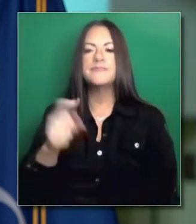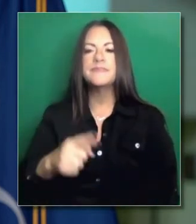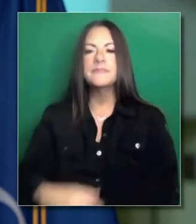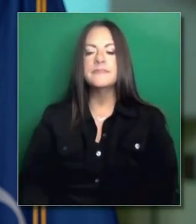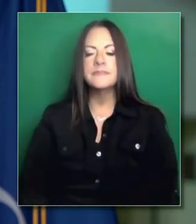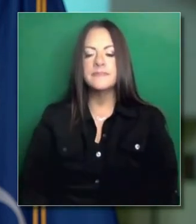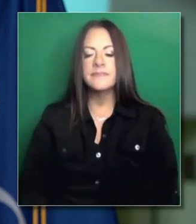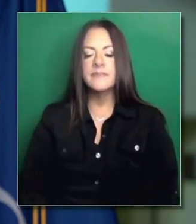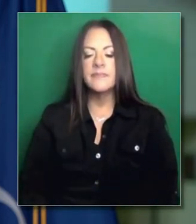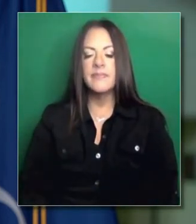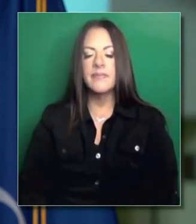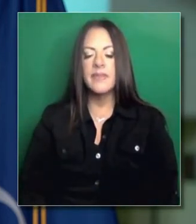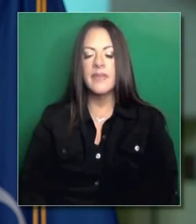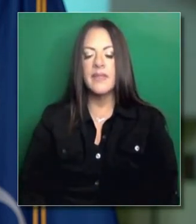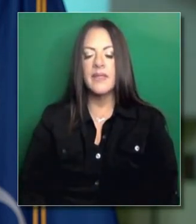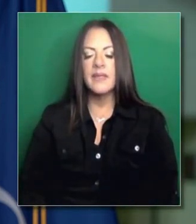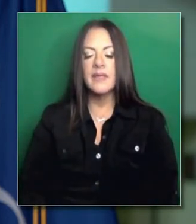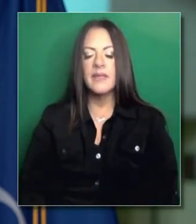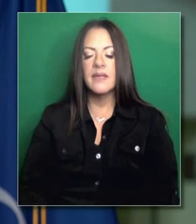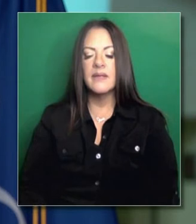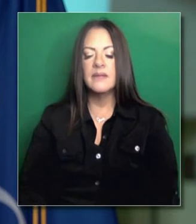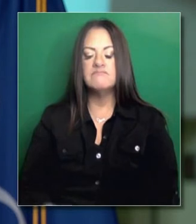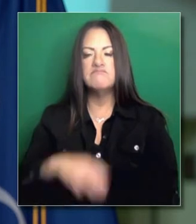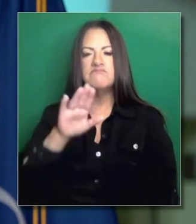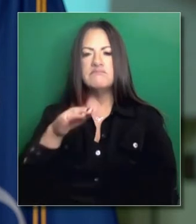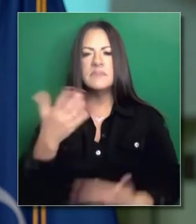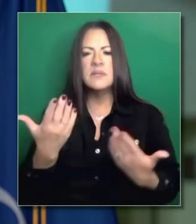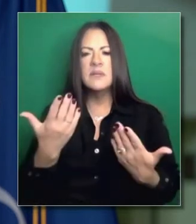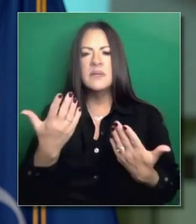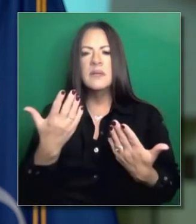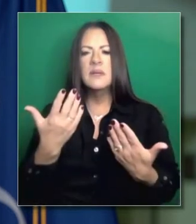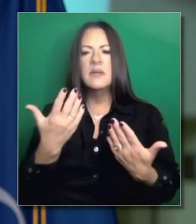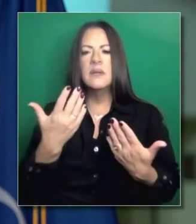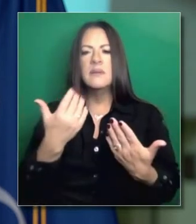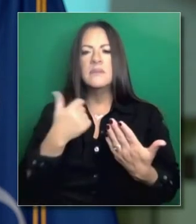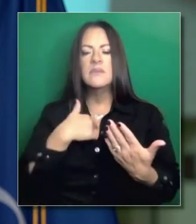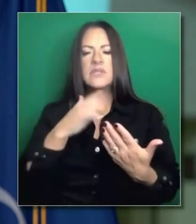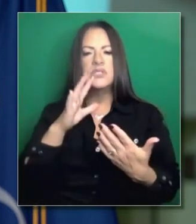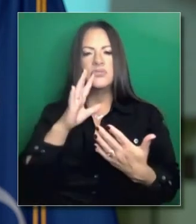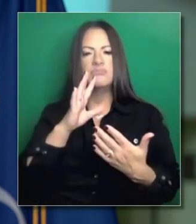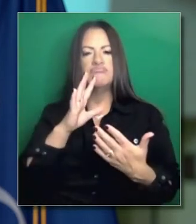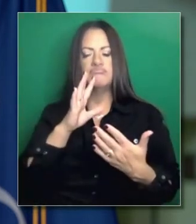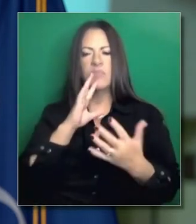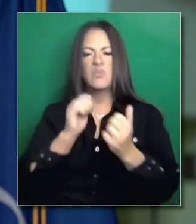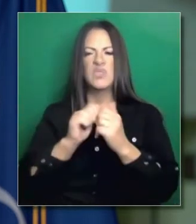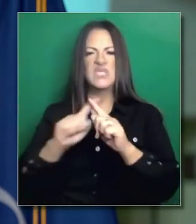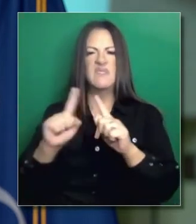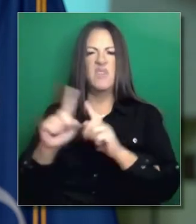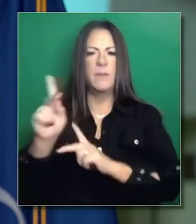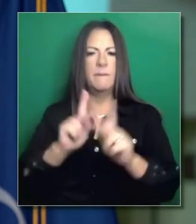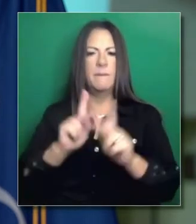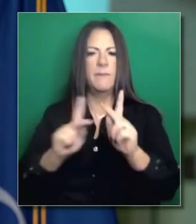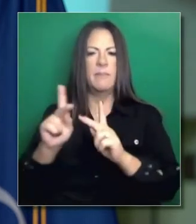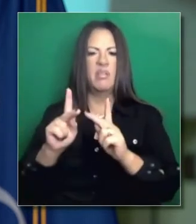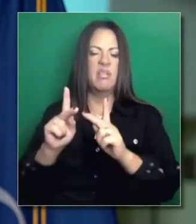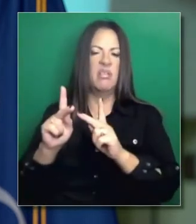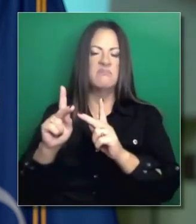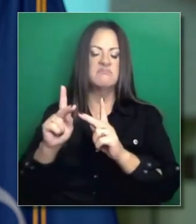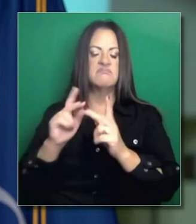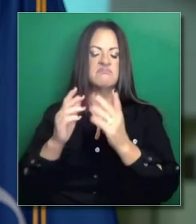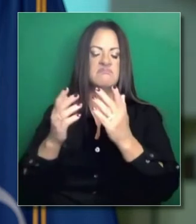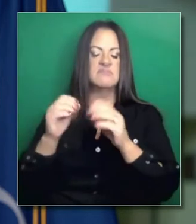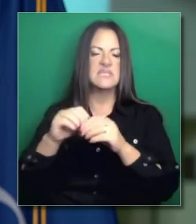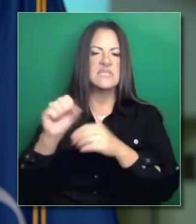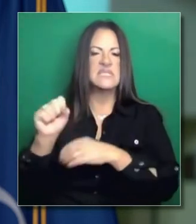Gobernador. Ahora regresando a lo anterior. Vemos lo que sucede en el condado de Sacramento.